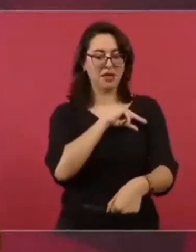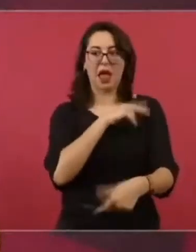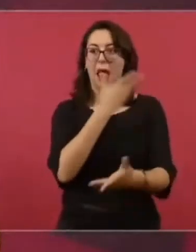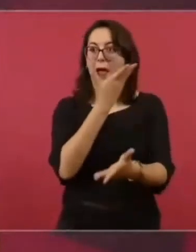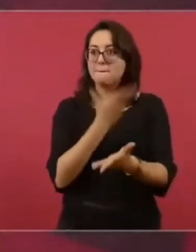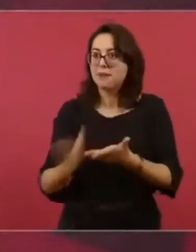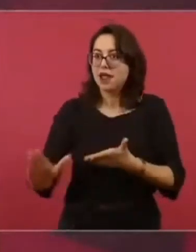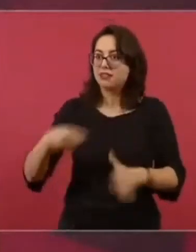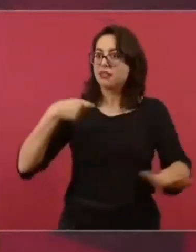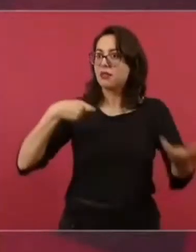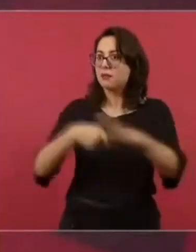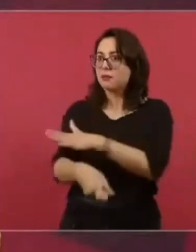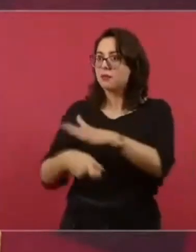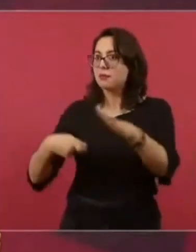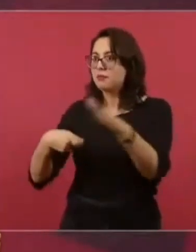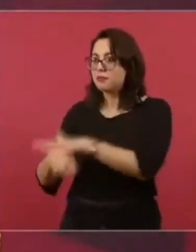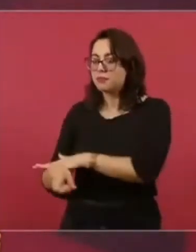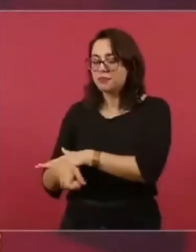¿No?